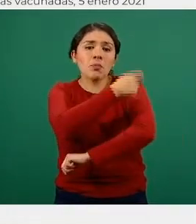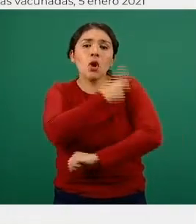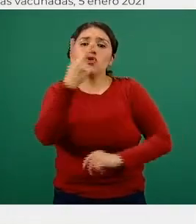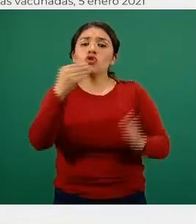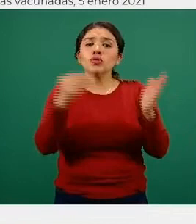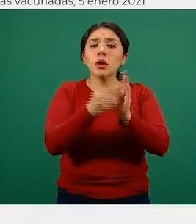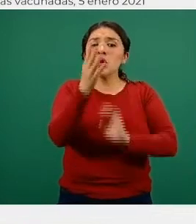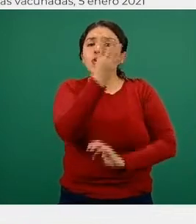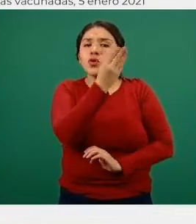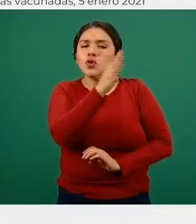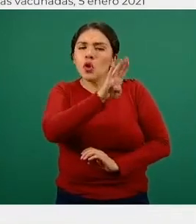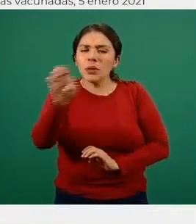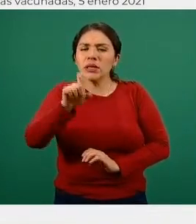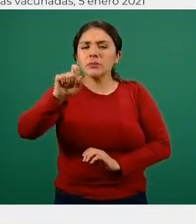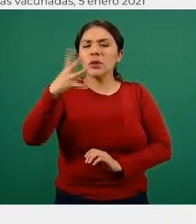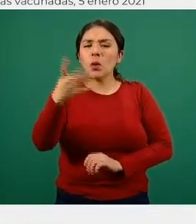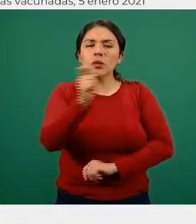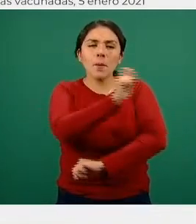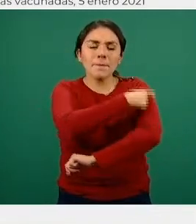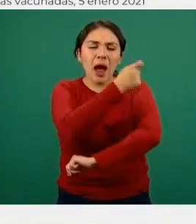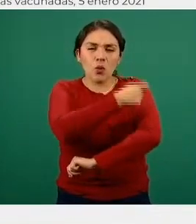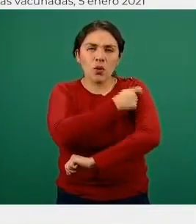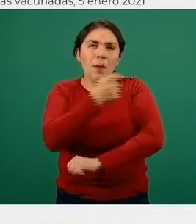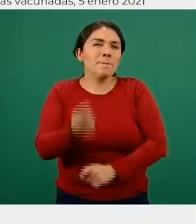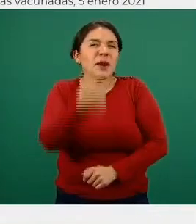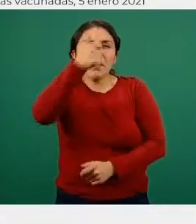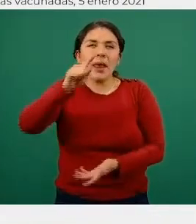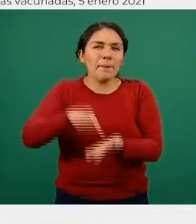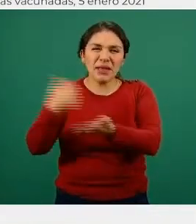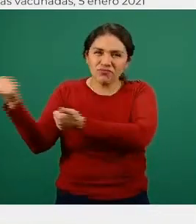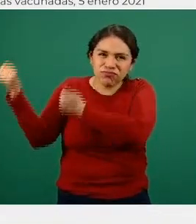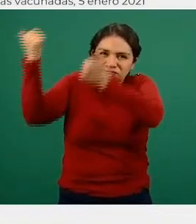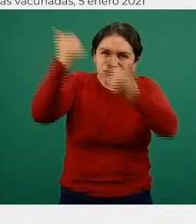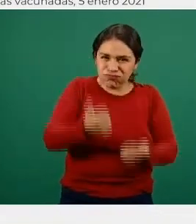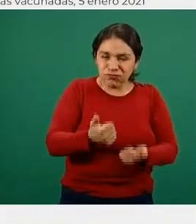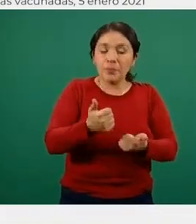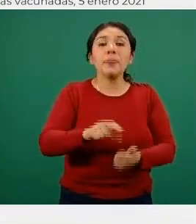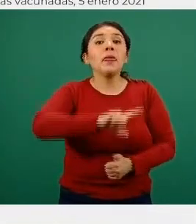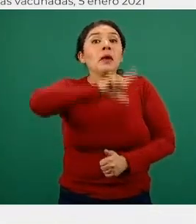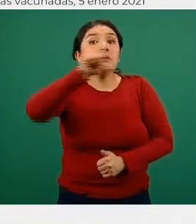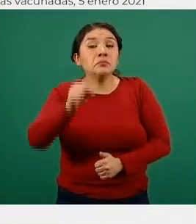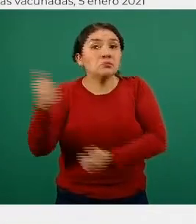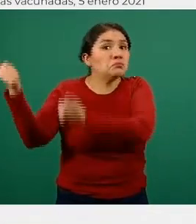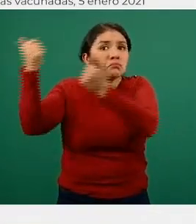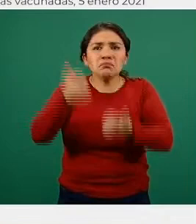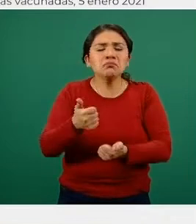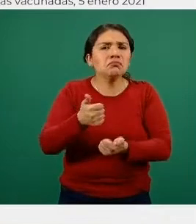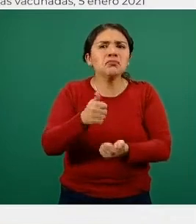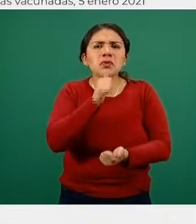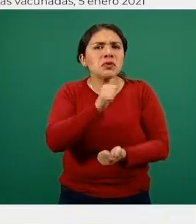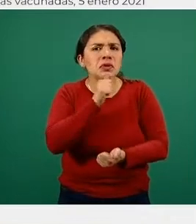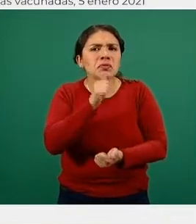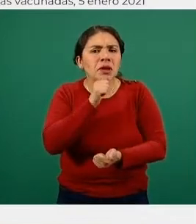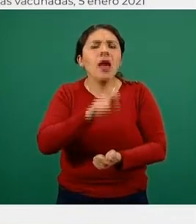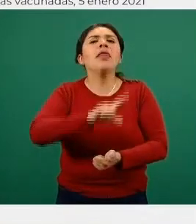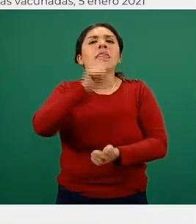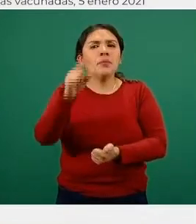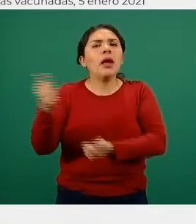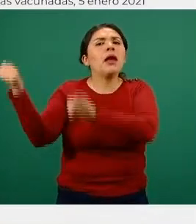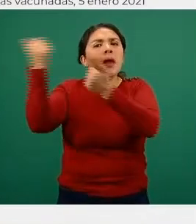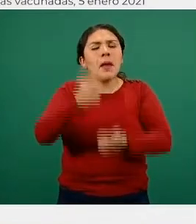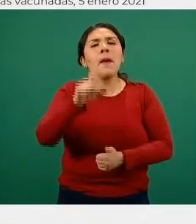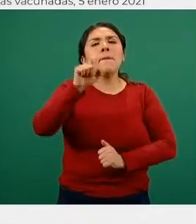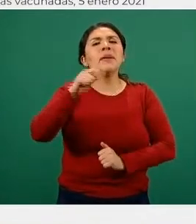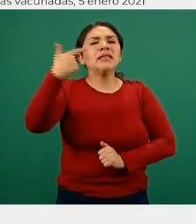novecientas veinticuatro vacunas del embarque inicial. No hubo después envíos, hubo después envíos el